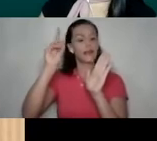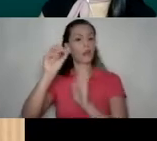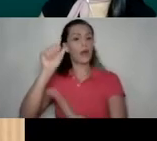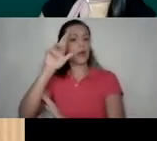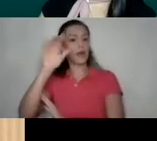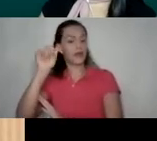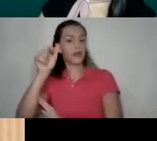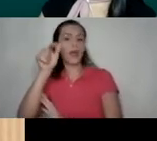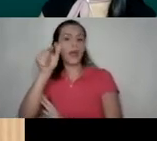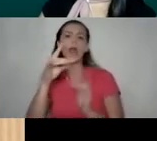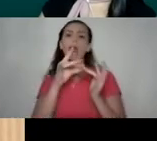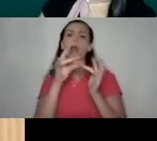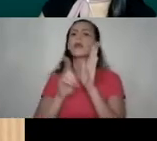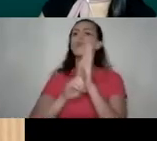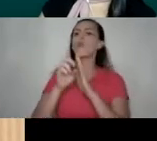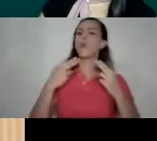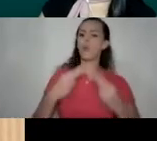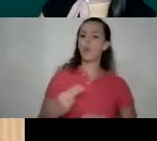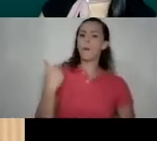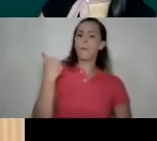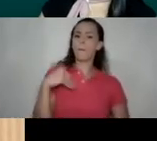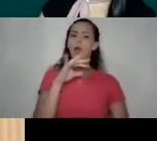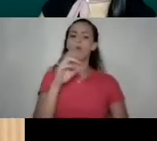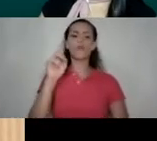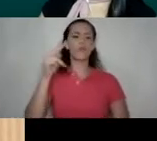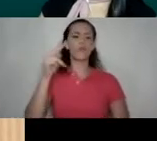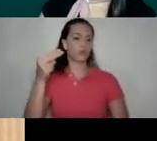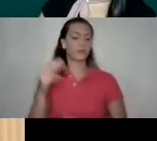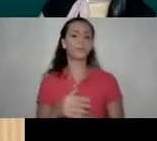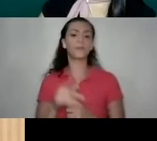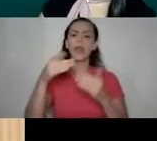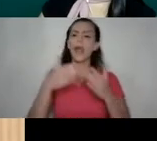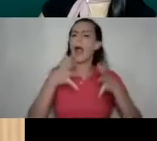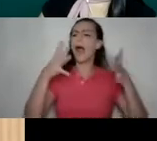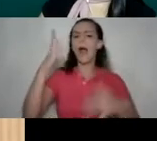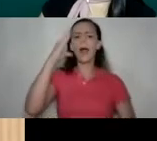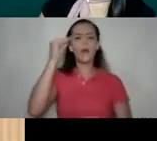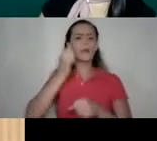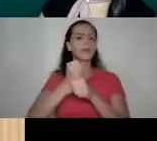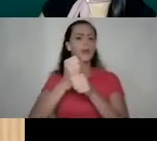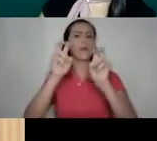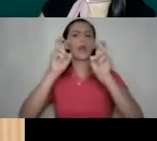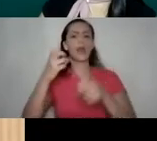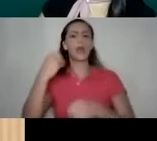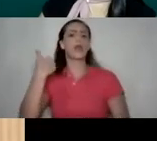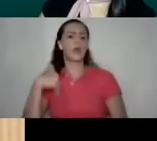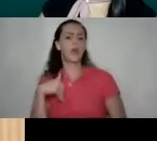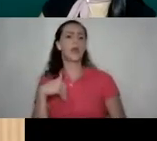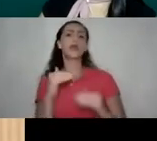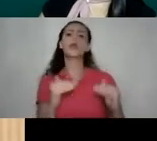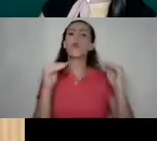humano, masculinidades y recursos humanos, amplia experiencia de trabajo en temas de masculinidad, igualdad de género y cultura